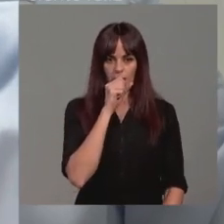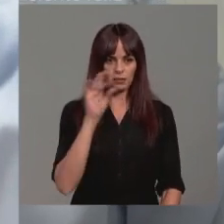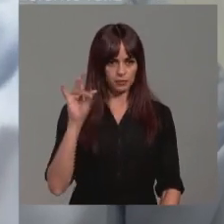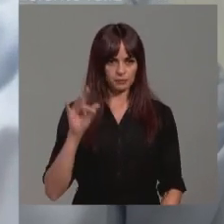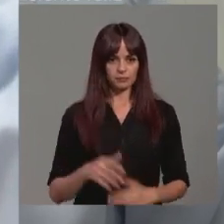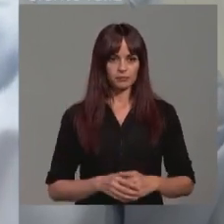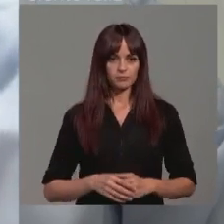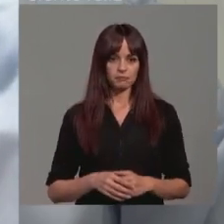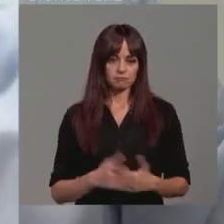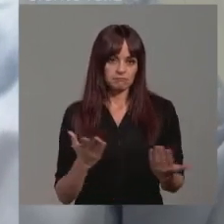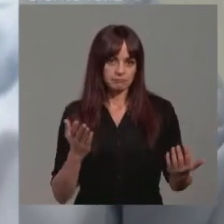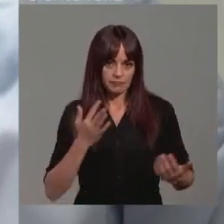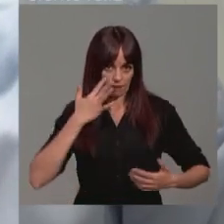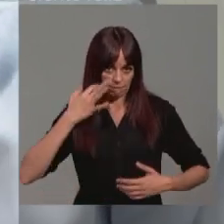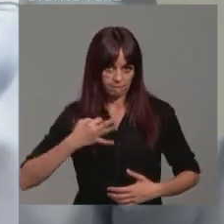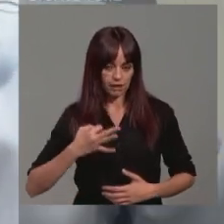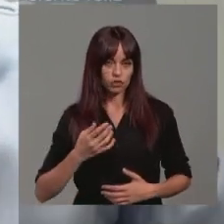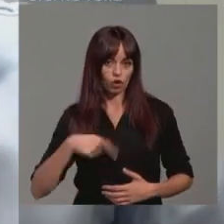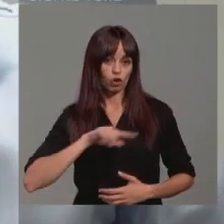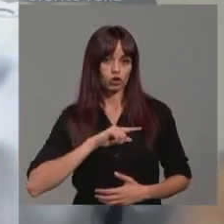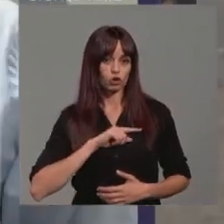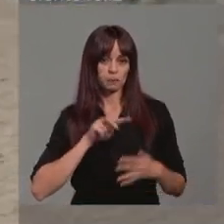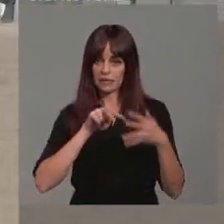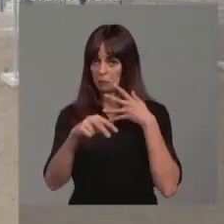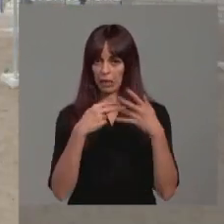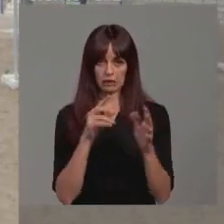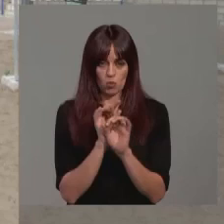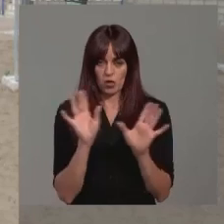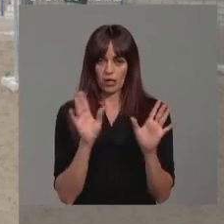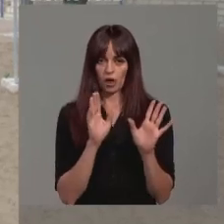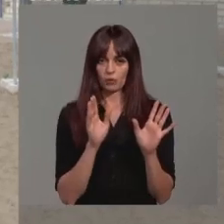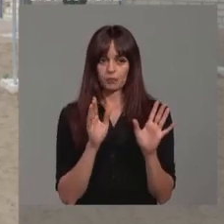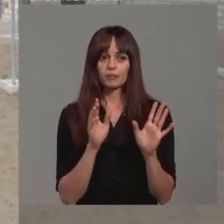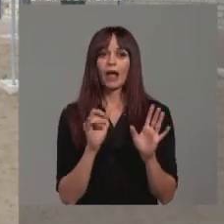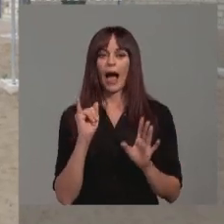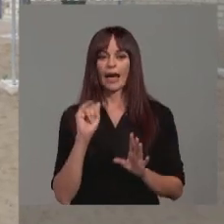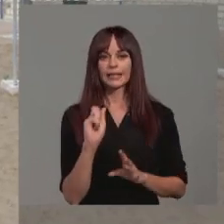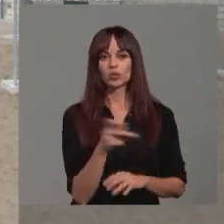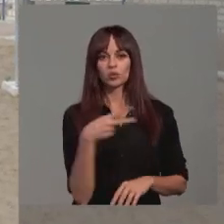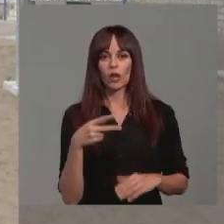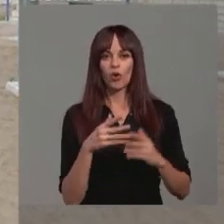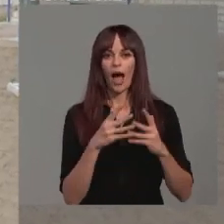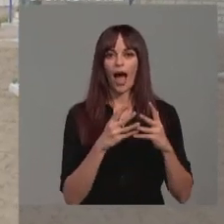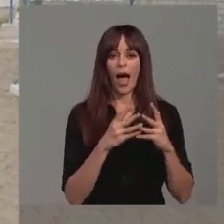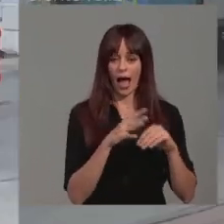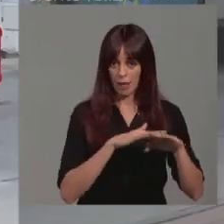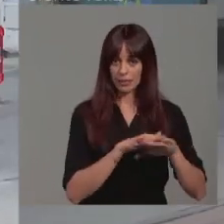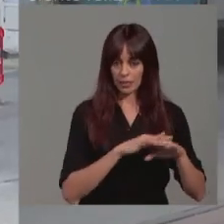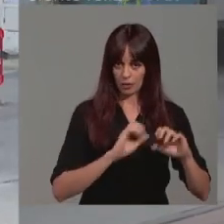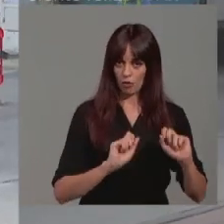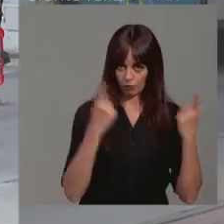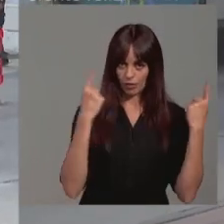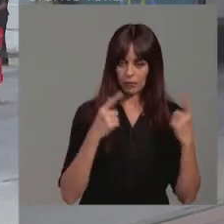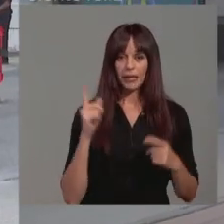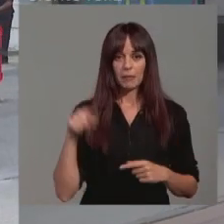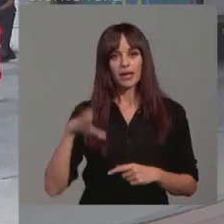También es cierto, nosotros, pues bueno, somos totalmente transparentes, que si ya hay una resolución administrativa firme, además que la reducido una sentencia